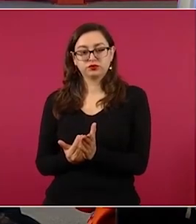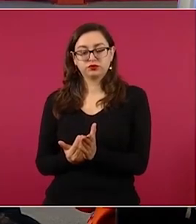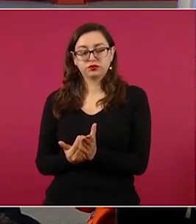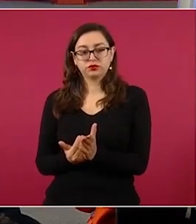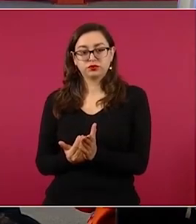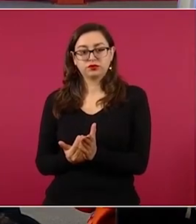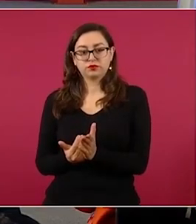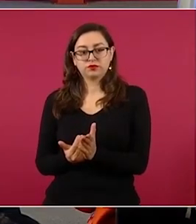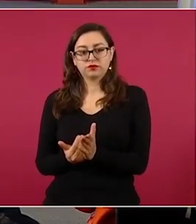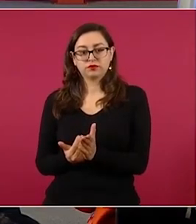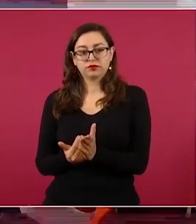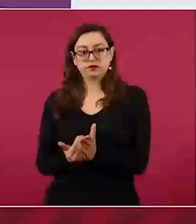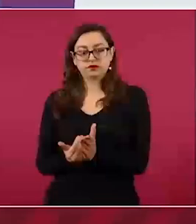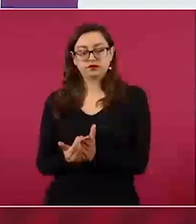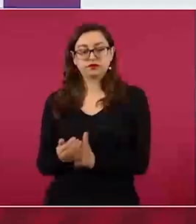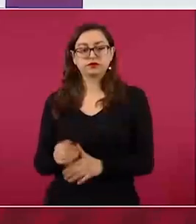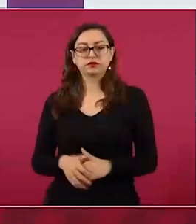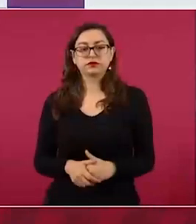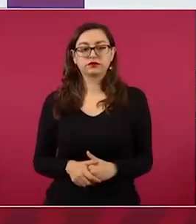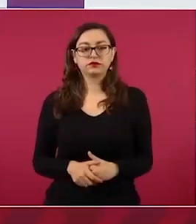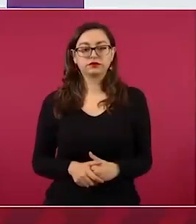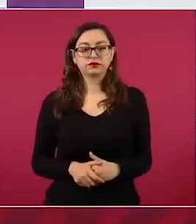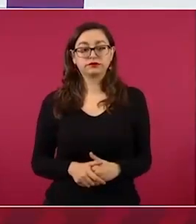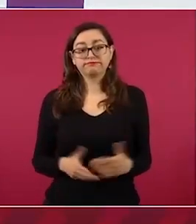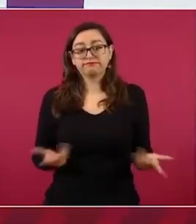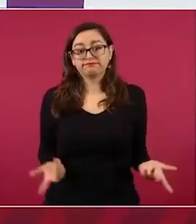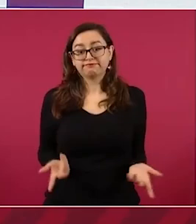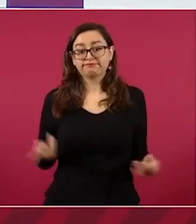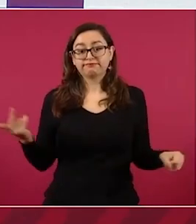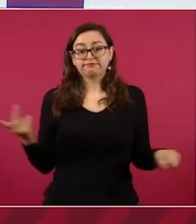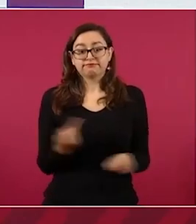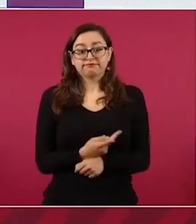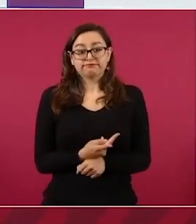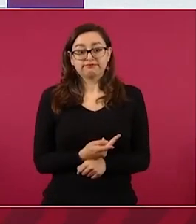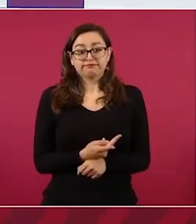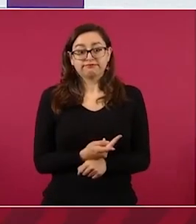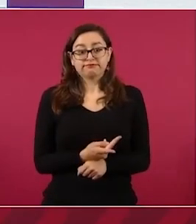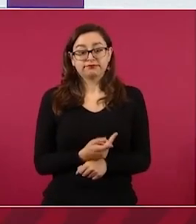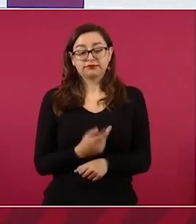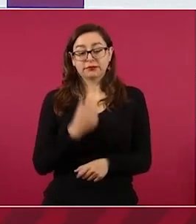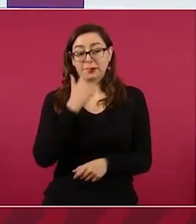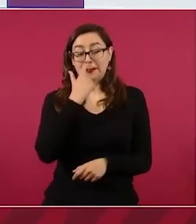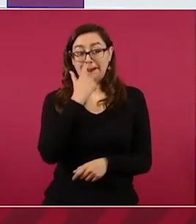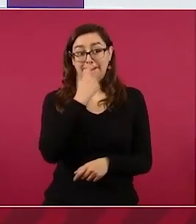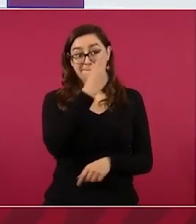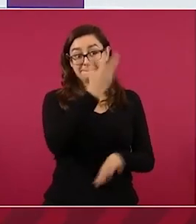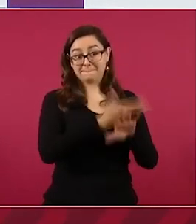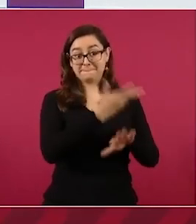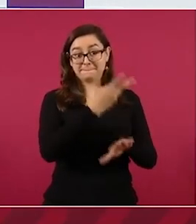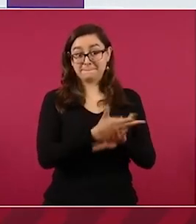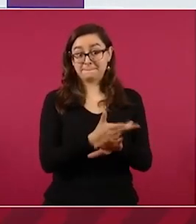ellos no tienen problema en alimentos,